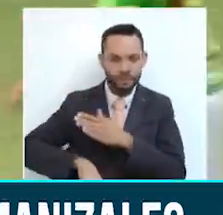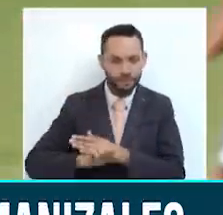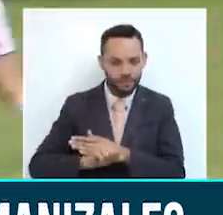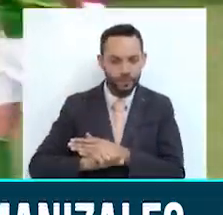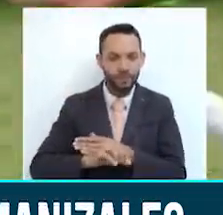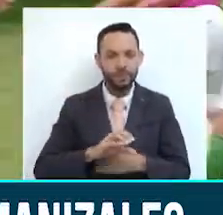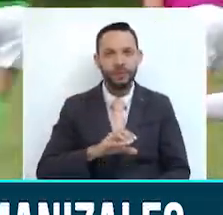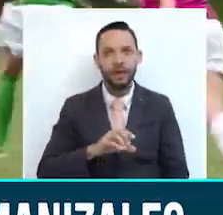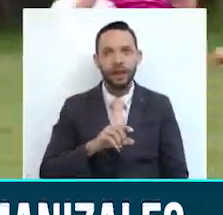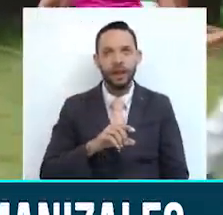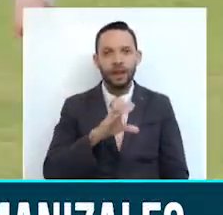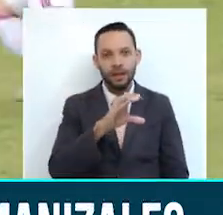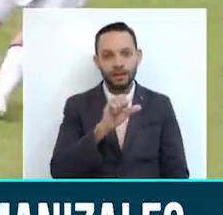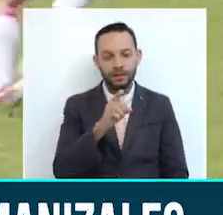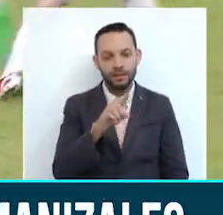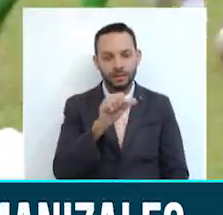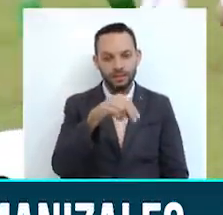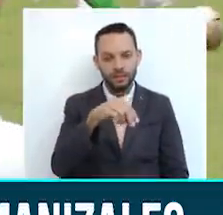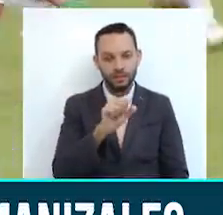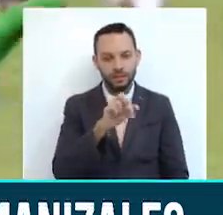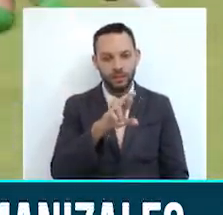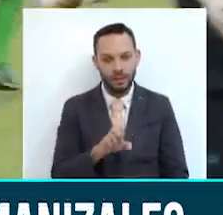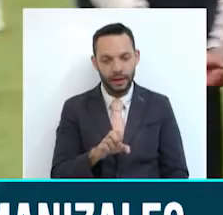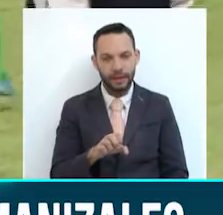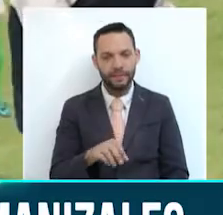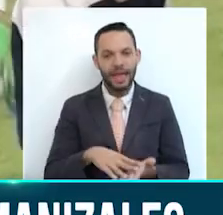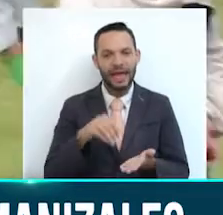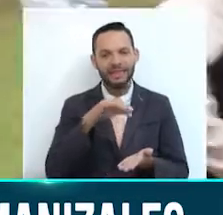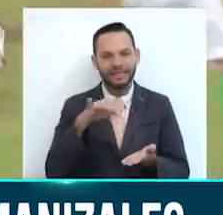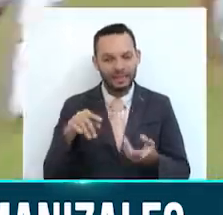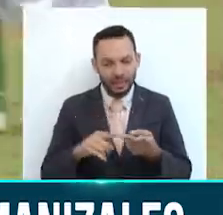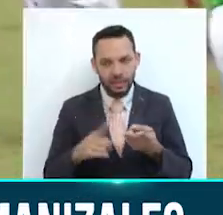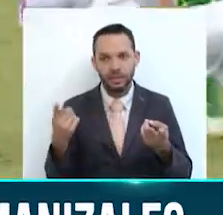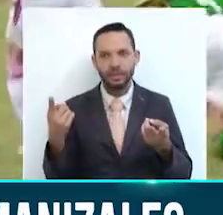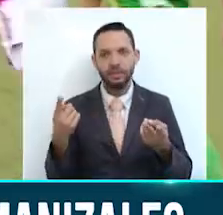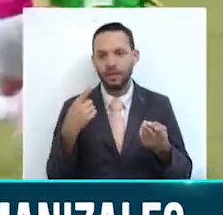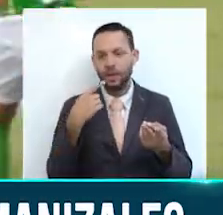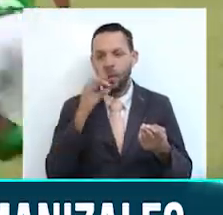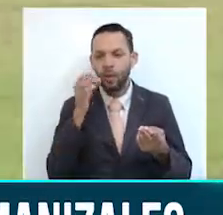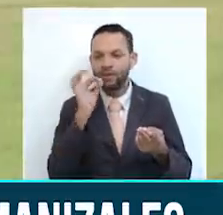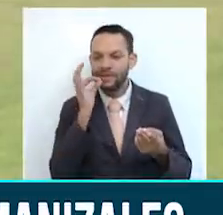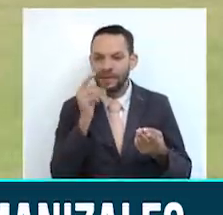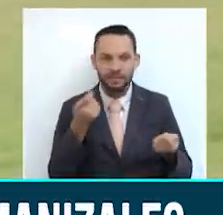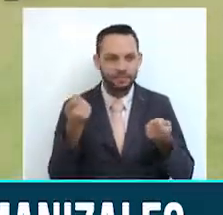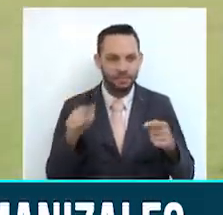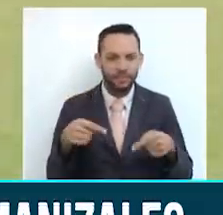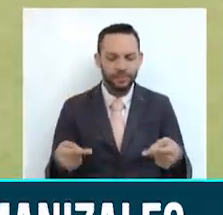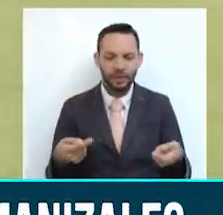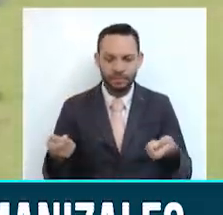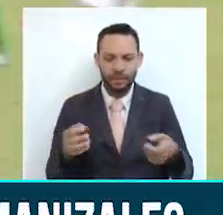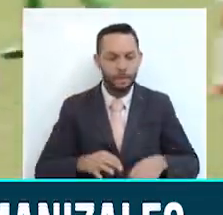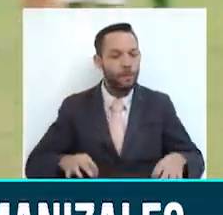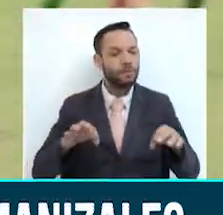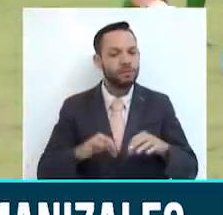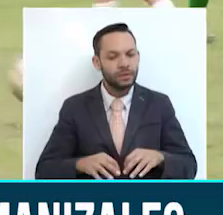Casanare, Atlántico, Rizaralda, Santander y Caldas. El equipo local perdió en el debut tres goles a cinco con Casanare. Este torneo es importante